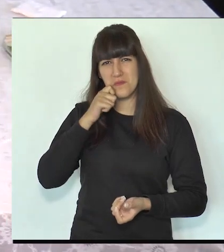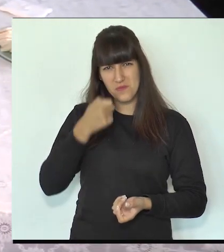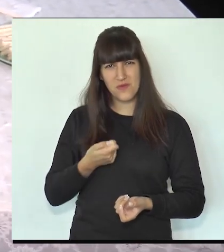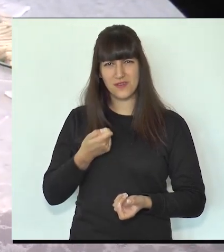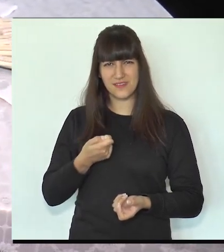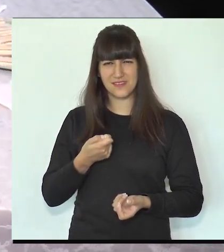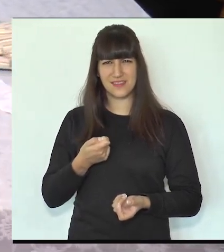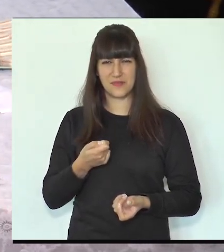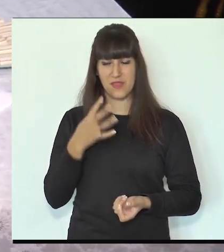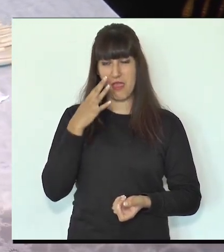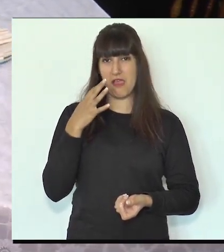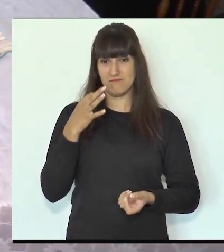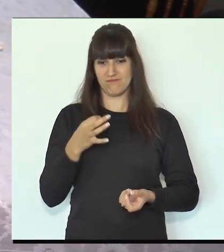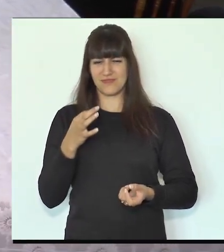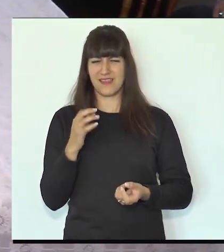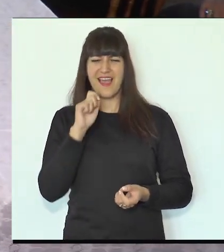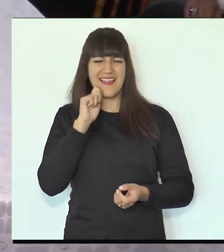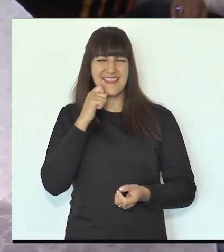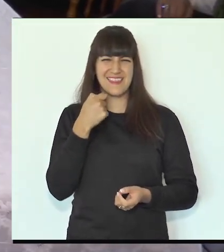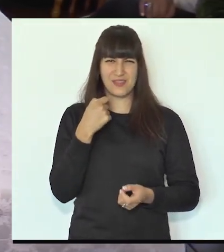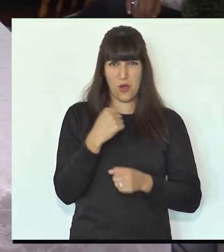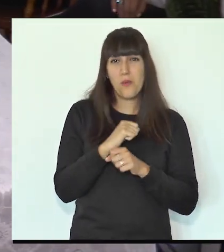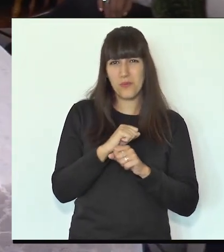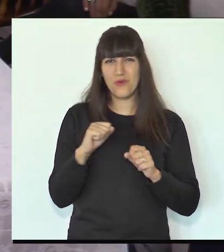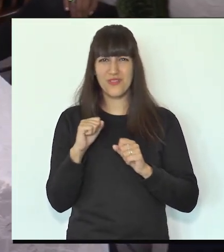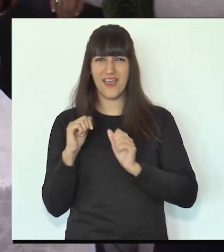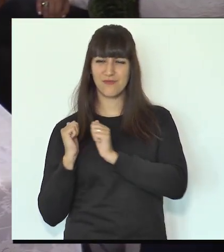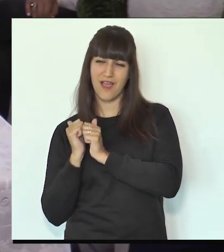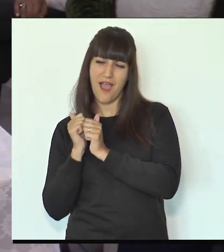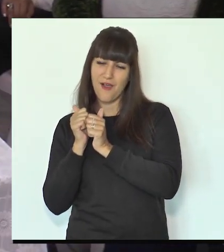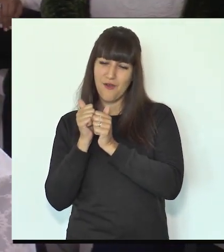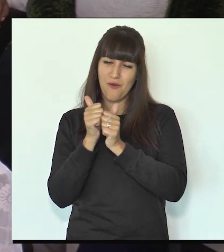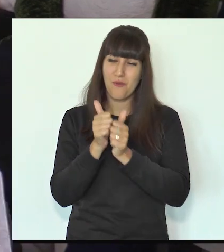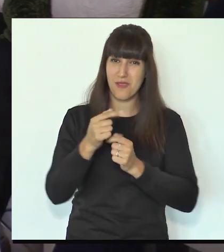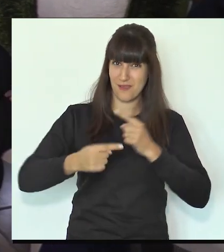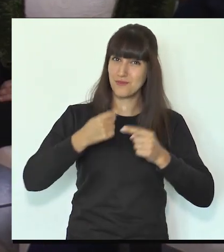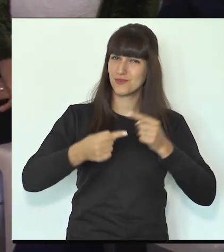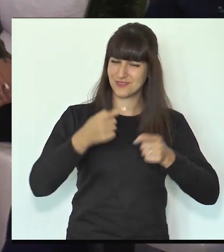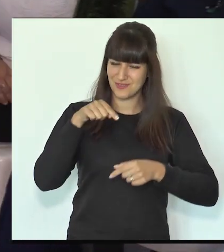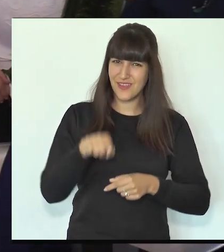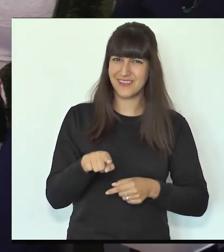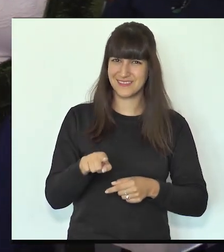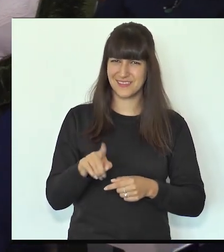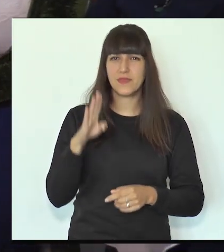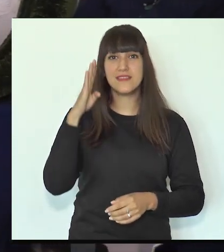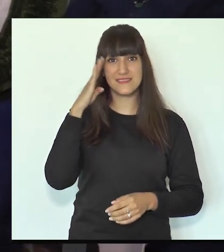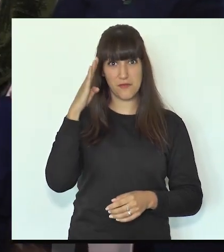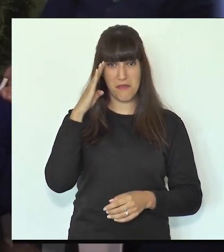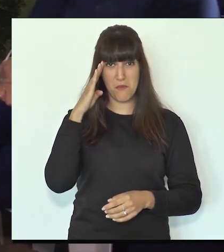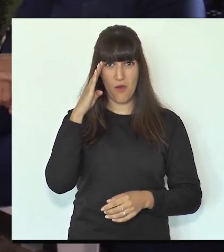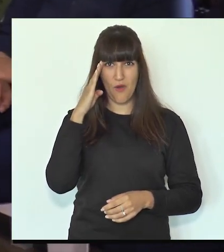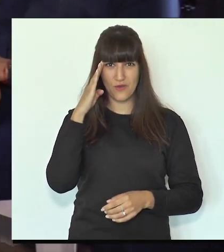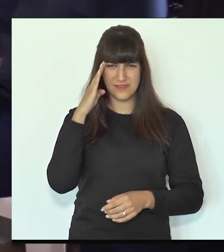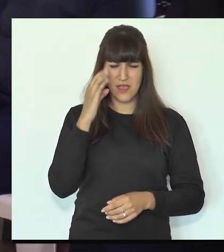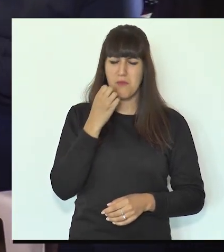y la verdad que fue precioso poder transitar este proceso junto con ellos. Sabemos el